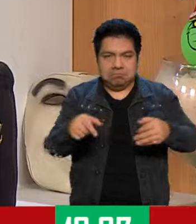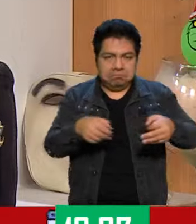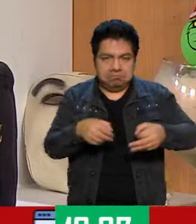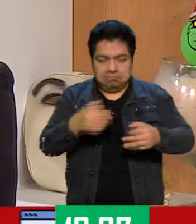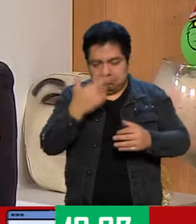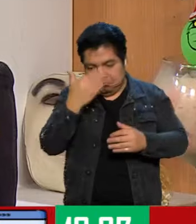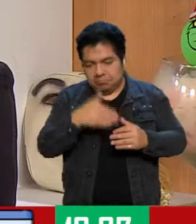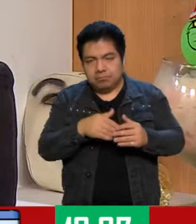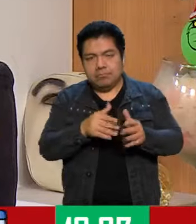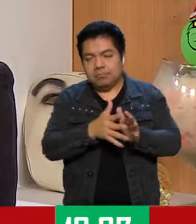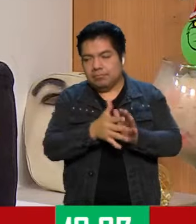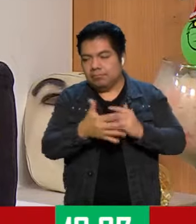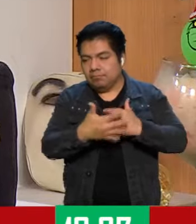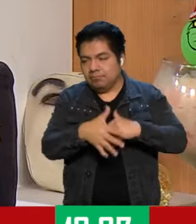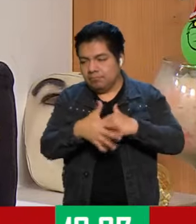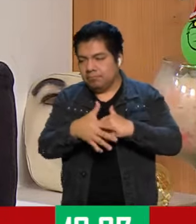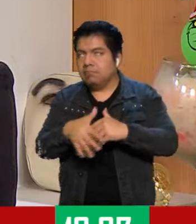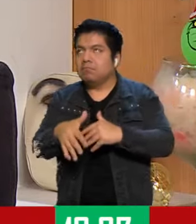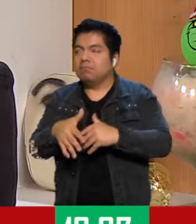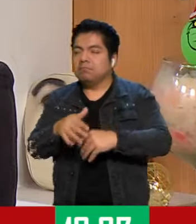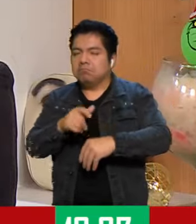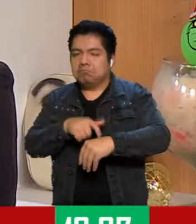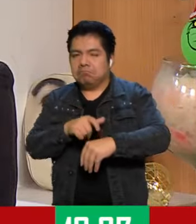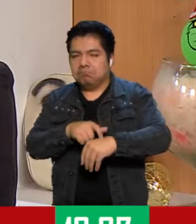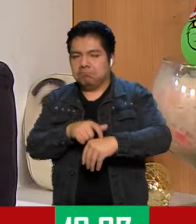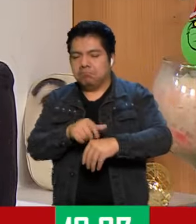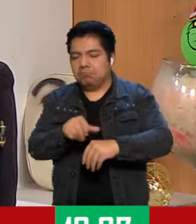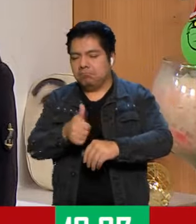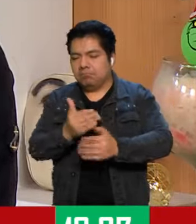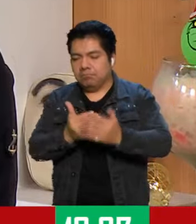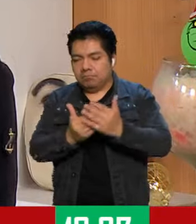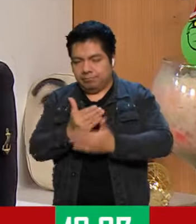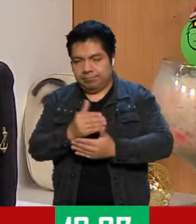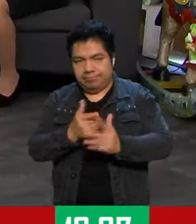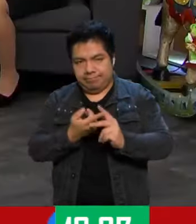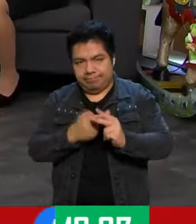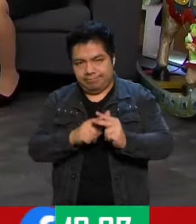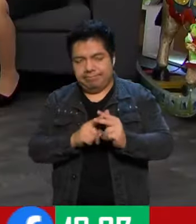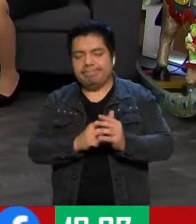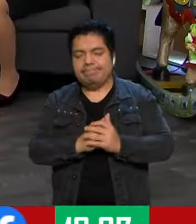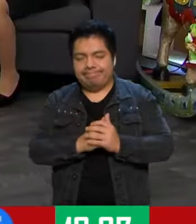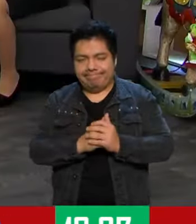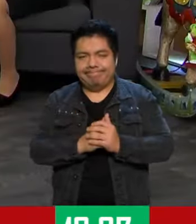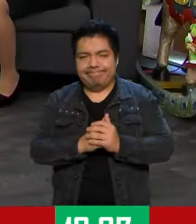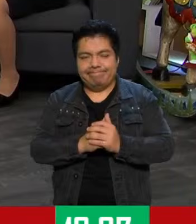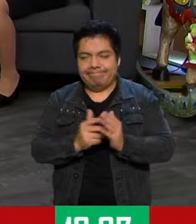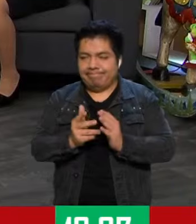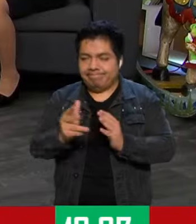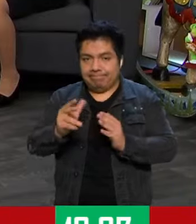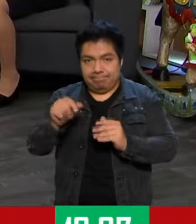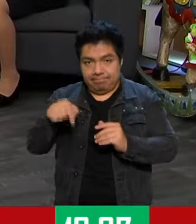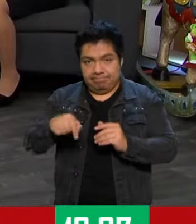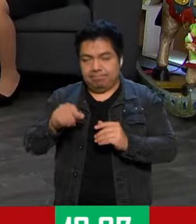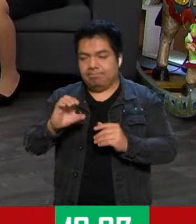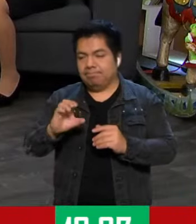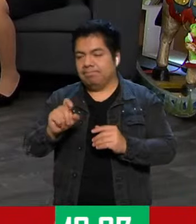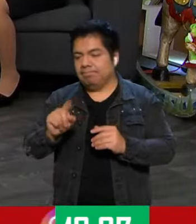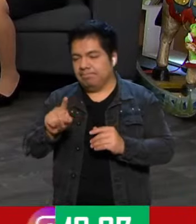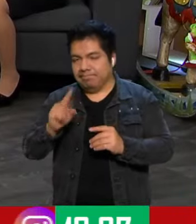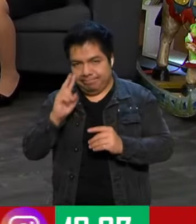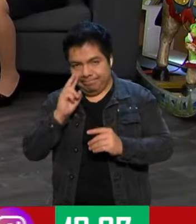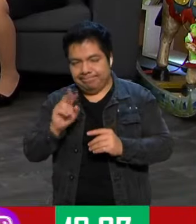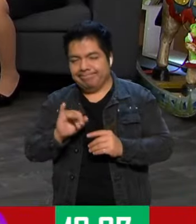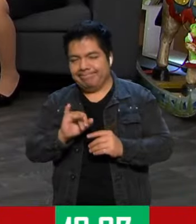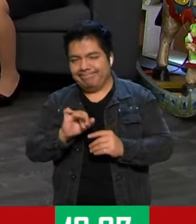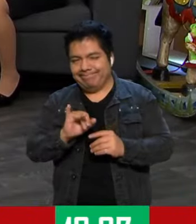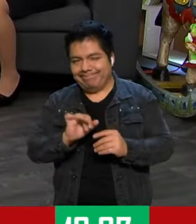pero el desfile ya meramente inicia a las 11 de la mañana. 11 de la mañana. 11 de la mañana y se verá a través de Capital 21.